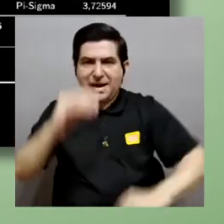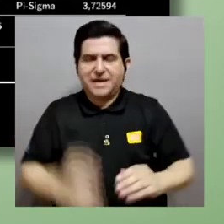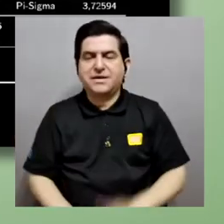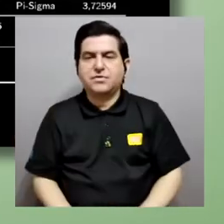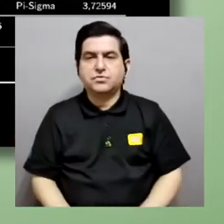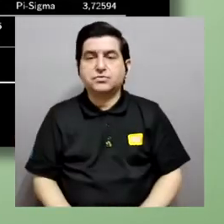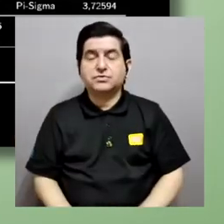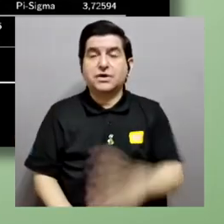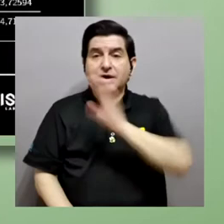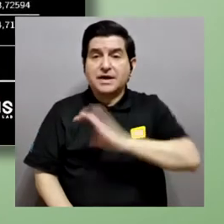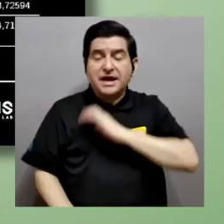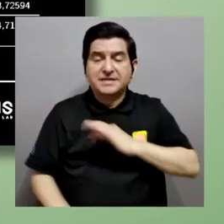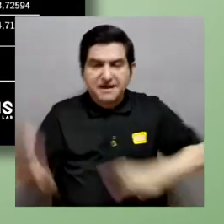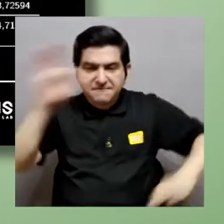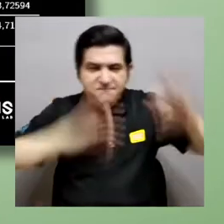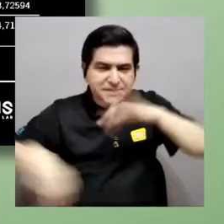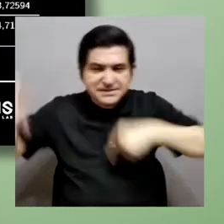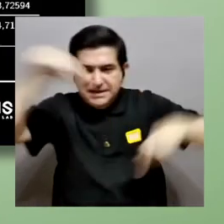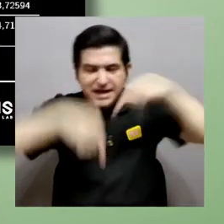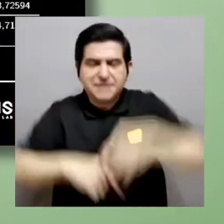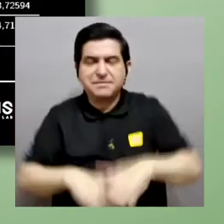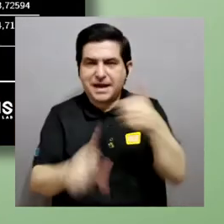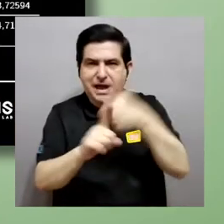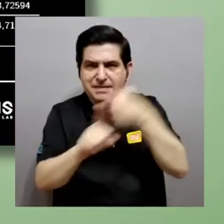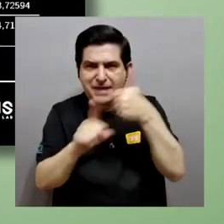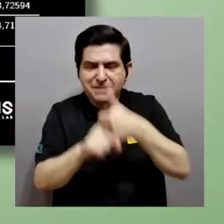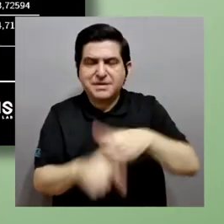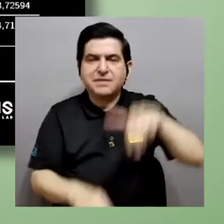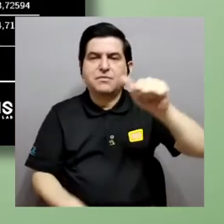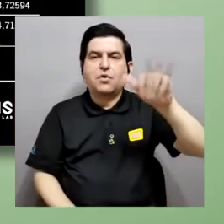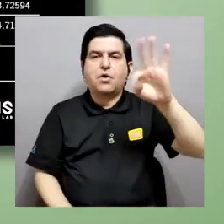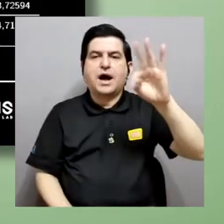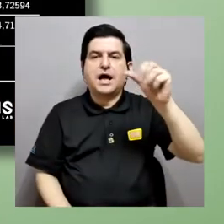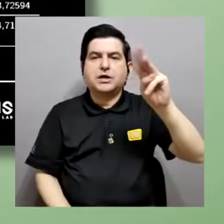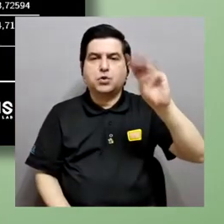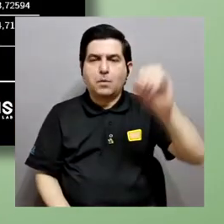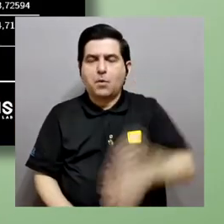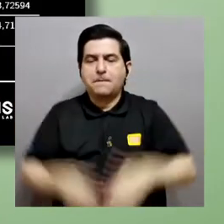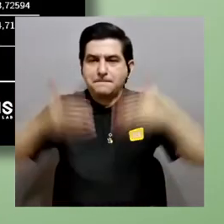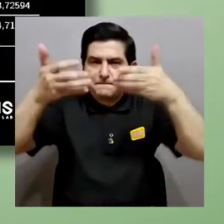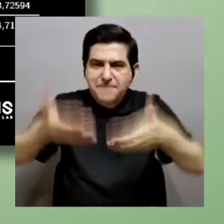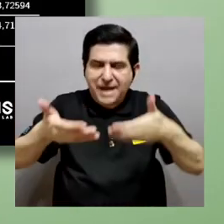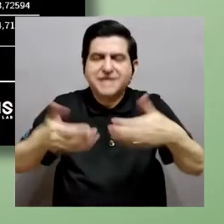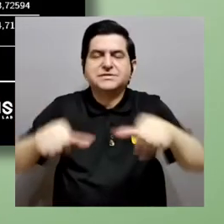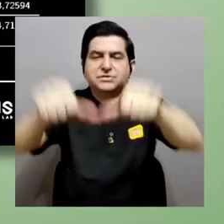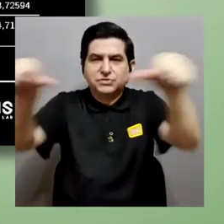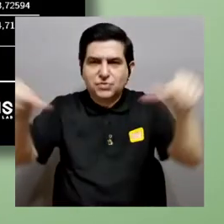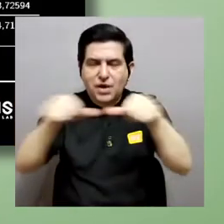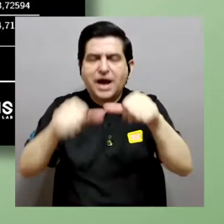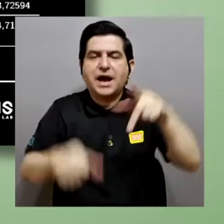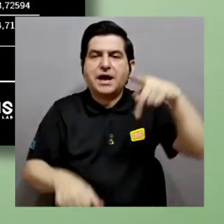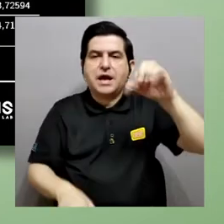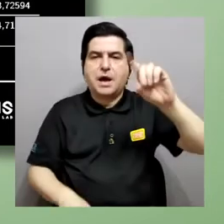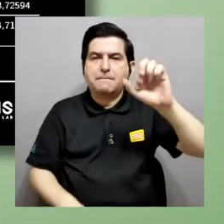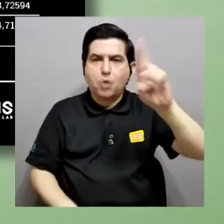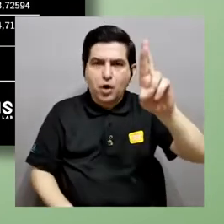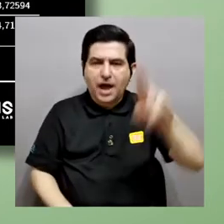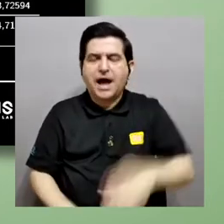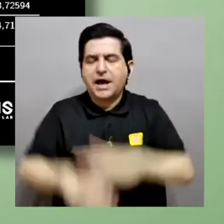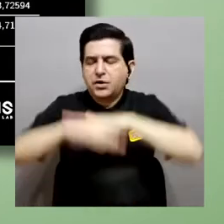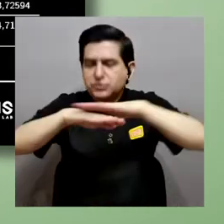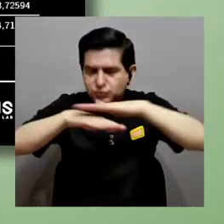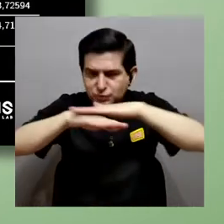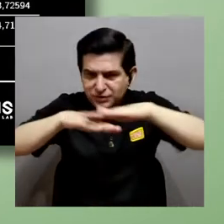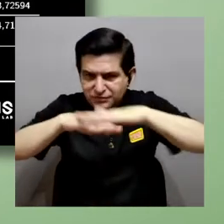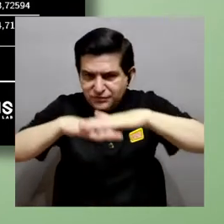propiedades de los átomos mismos que las conforman, ¿verdad? El peso molecular, el área, digamos, polar, ¿verdad? Superficial de la molécula. Ahí ven,